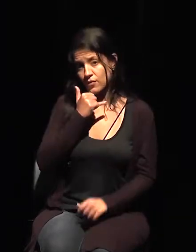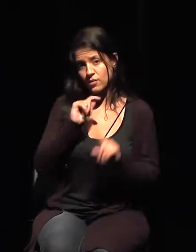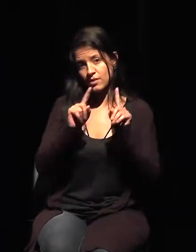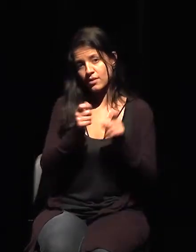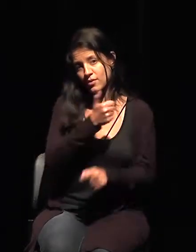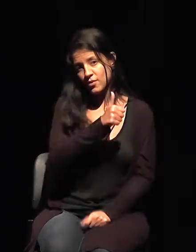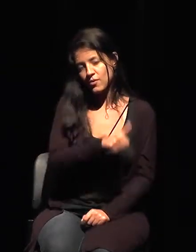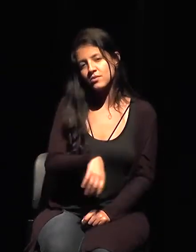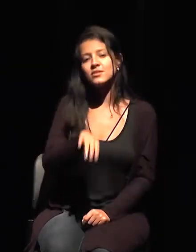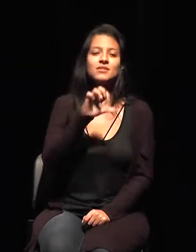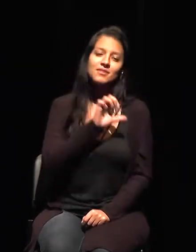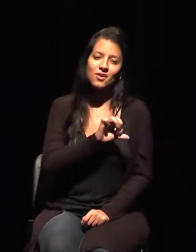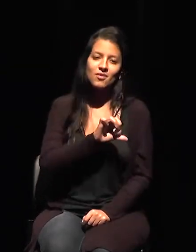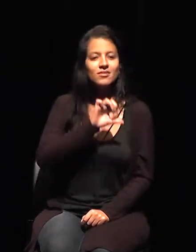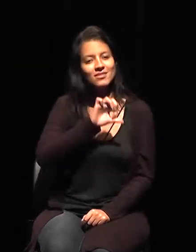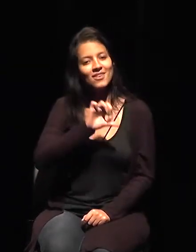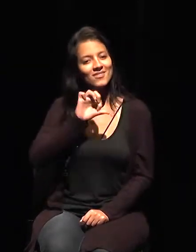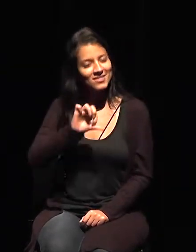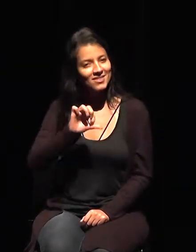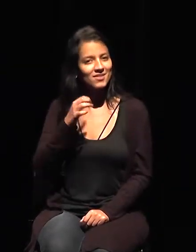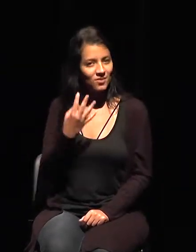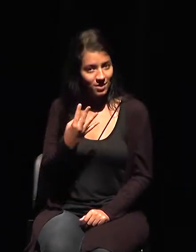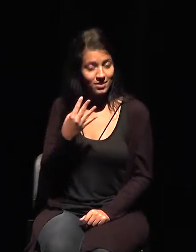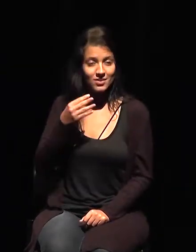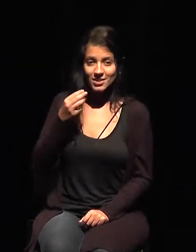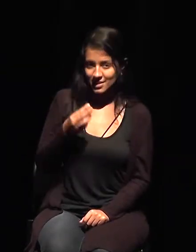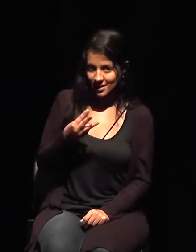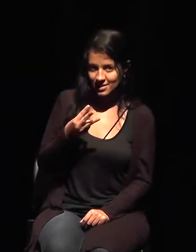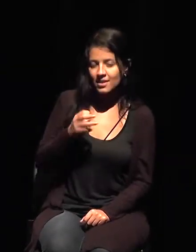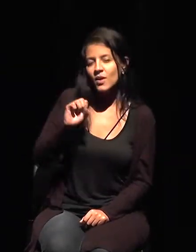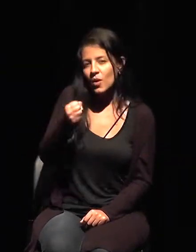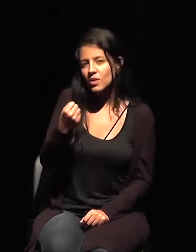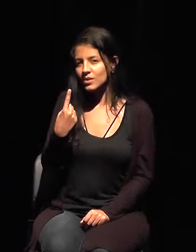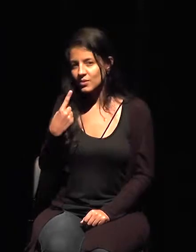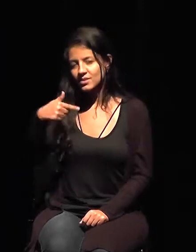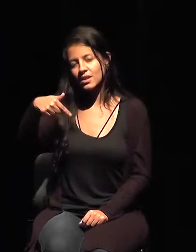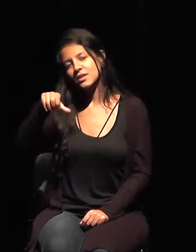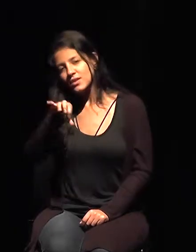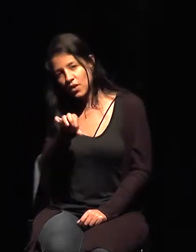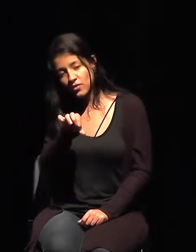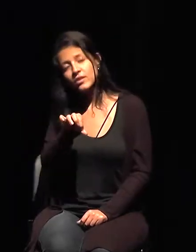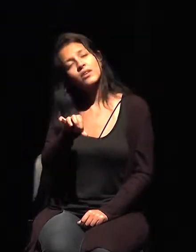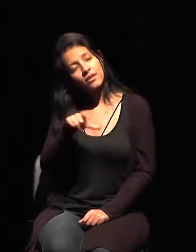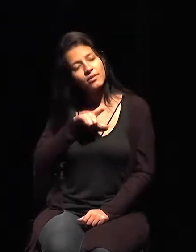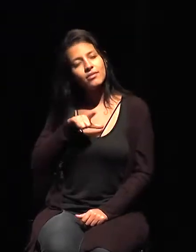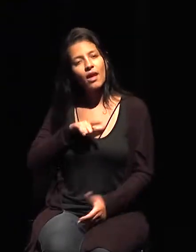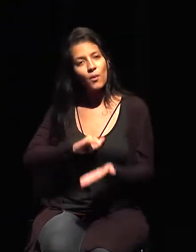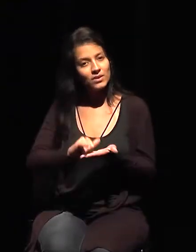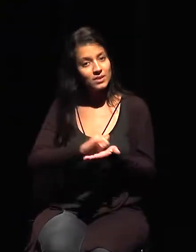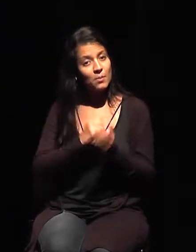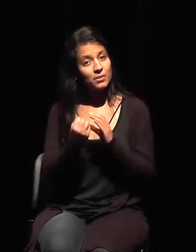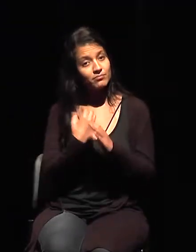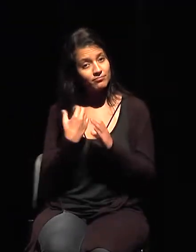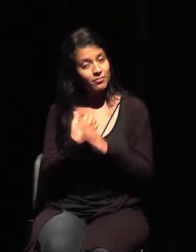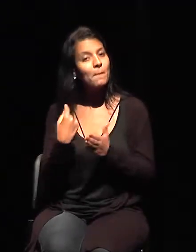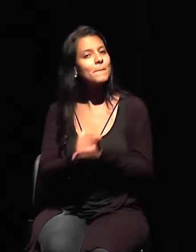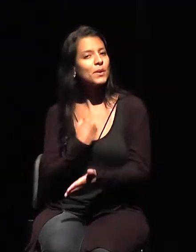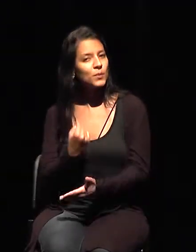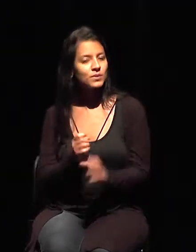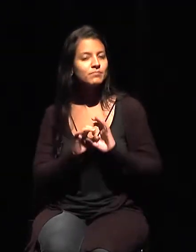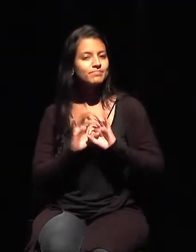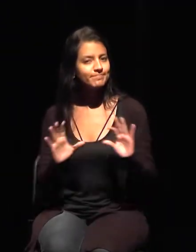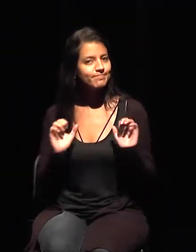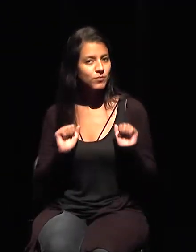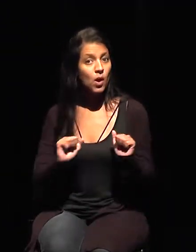8179, está recibiendo preguntas por WhatsApp, y le hago una breve